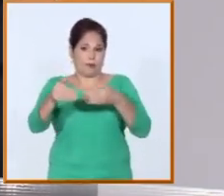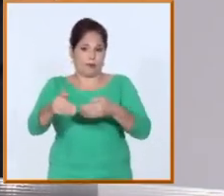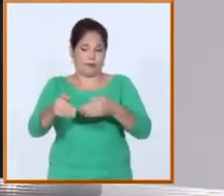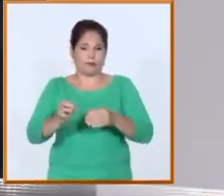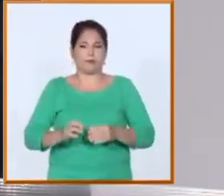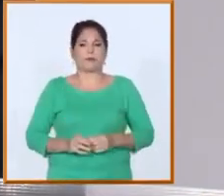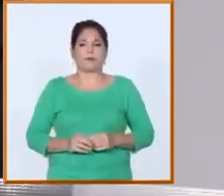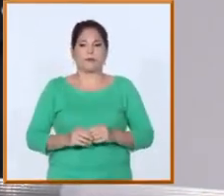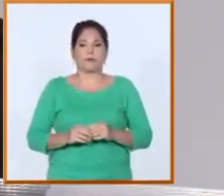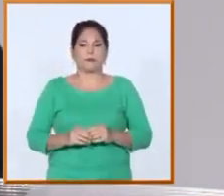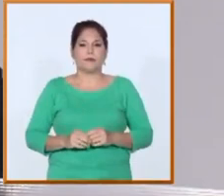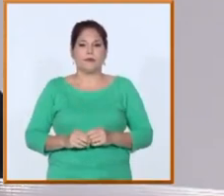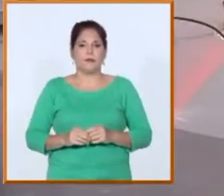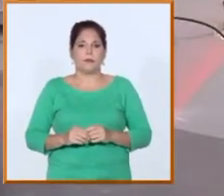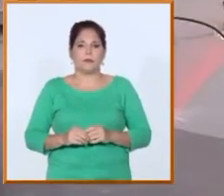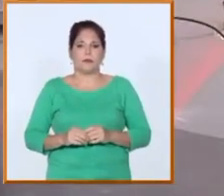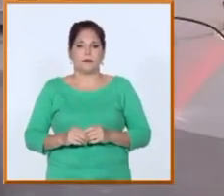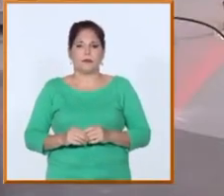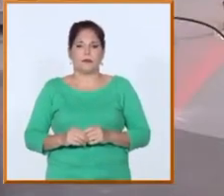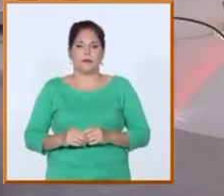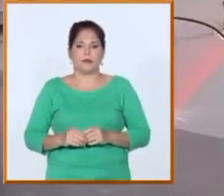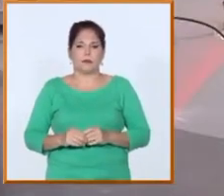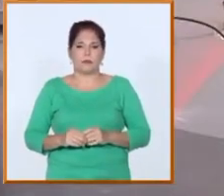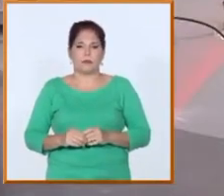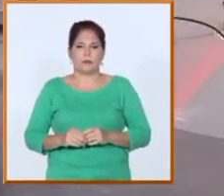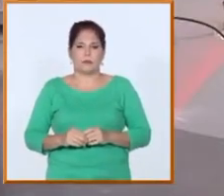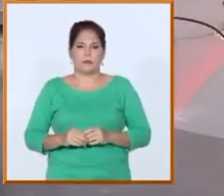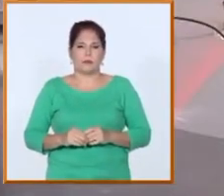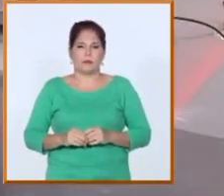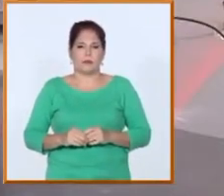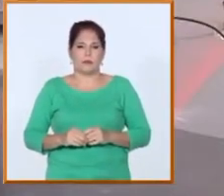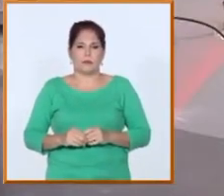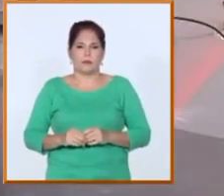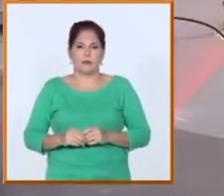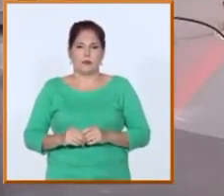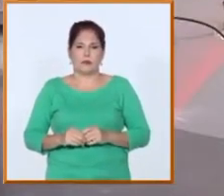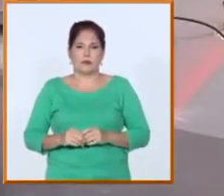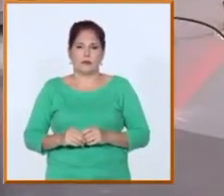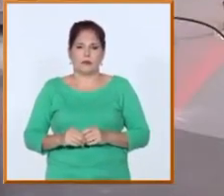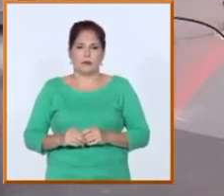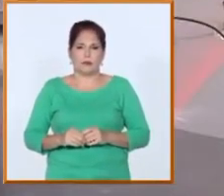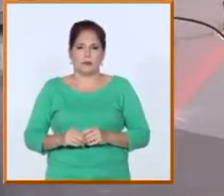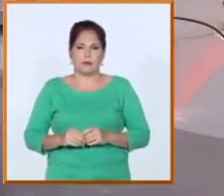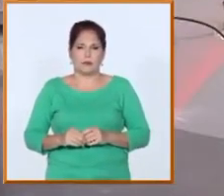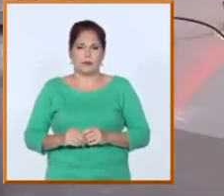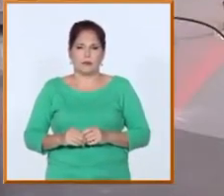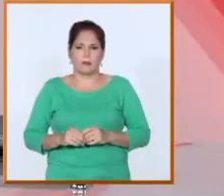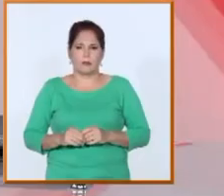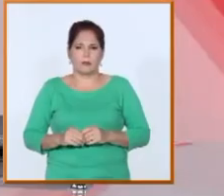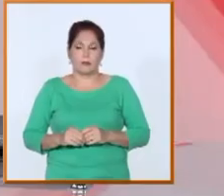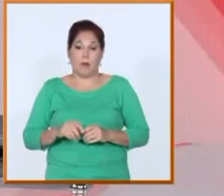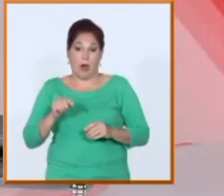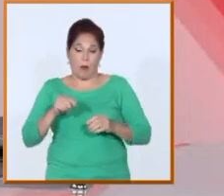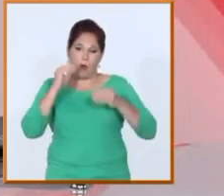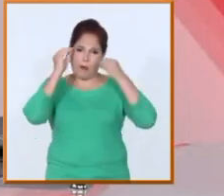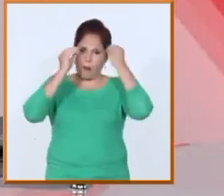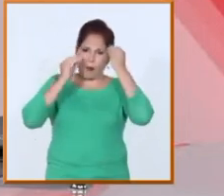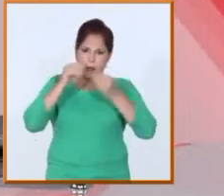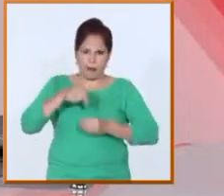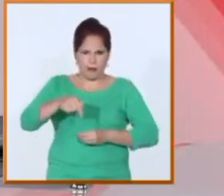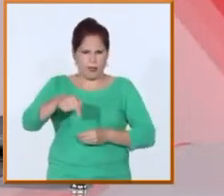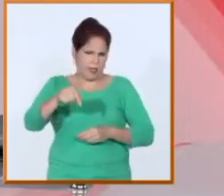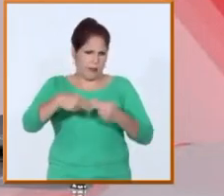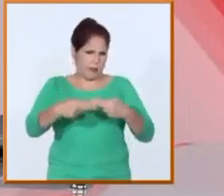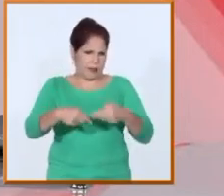la educación superior en los próximos años de esos retos vamos a hablar pero vamos a hablar sobre todo pensando en lo inmediato que va a pasar